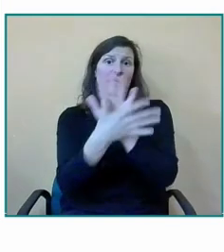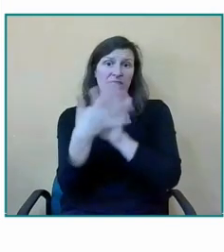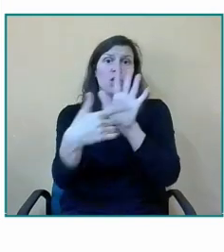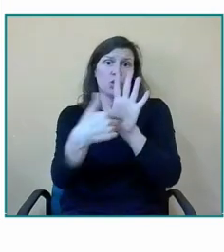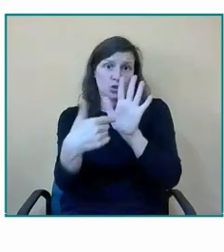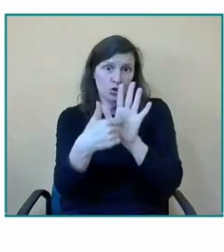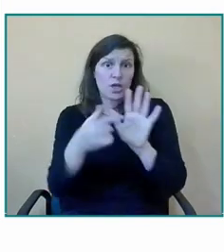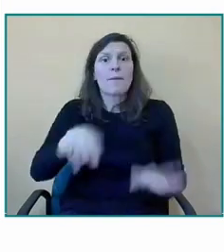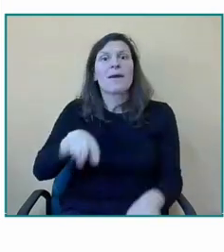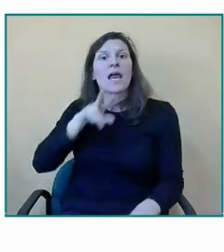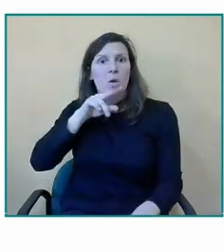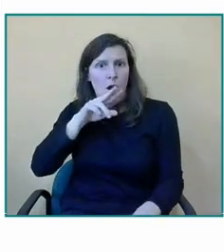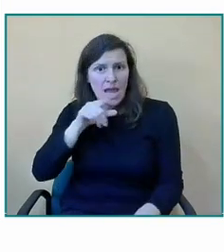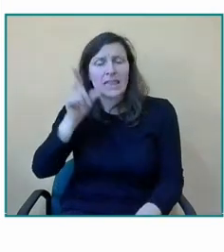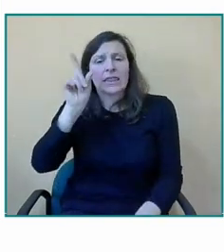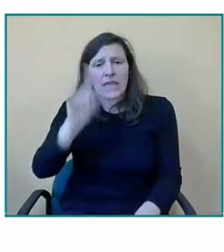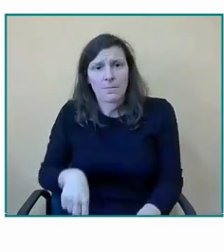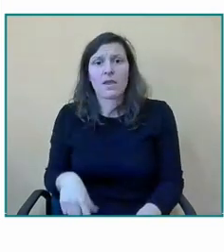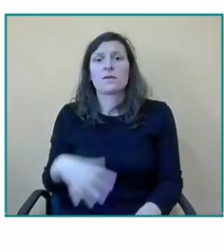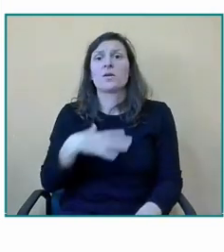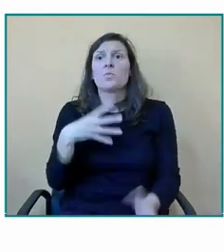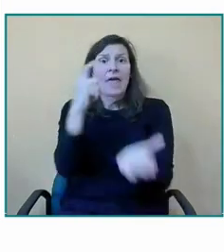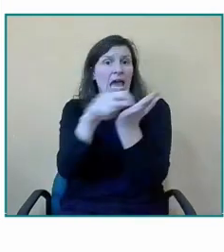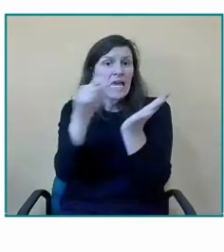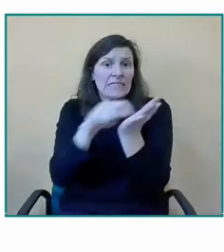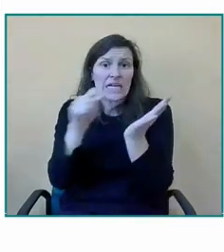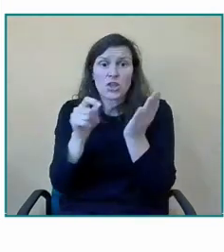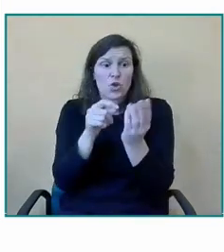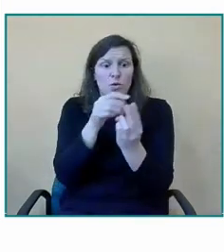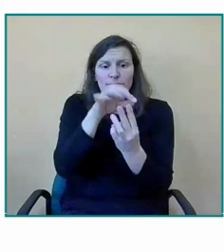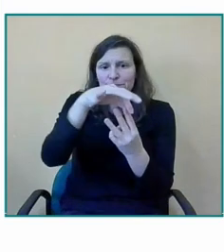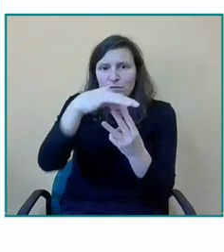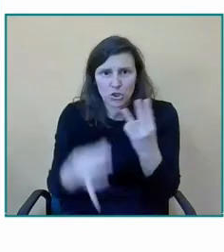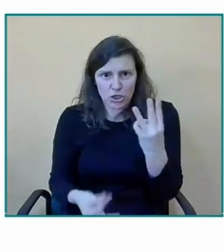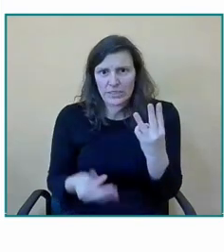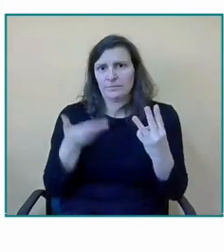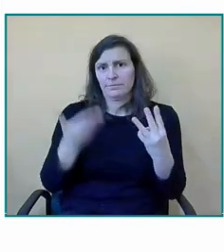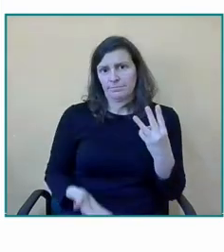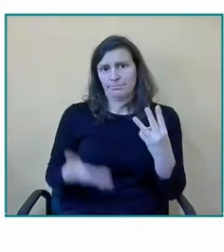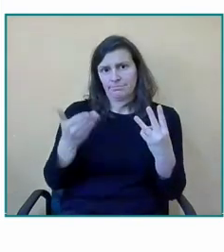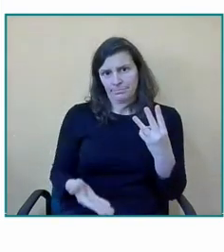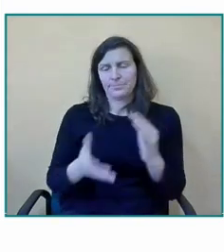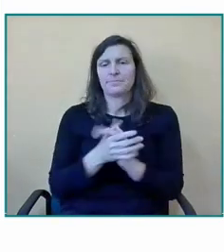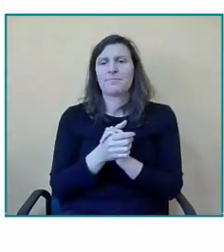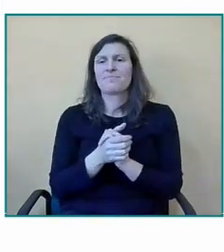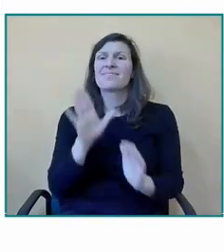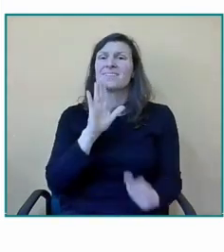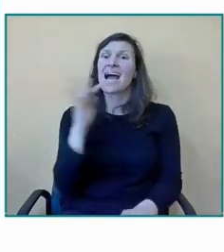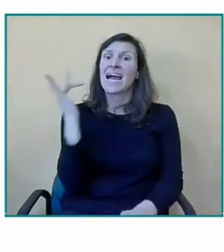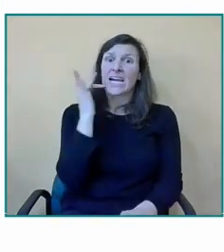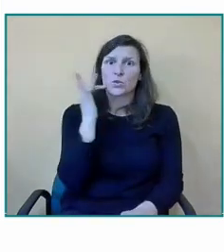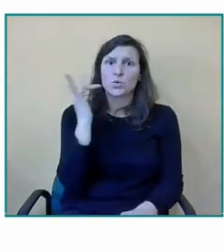a través de la lengua oral a través de la lengua escrita me gustaba mucho esa referencia que hacía Jesús Martín